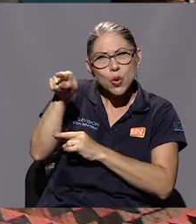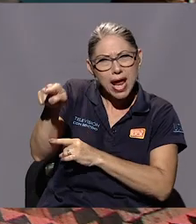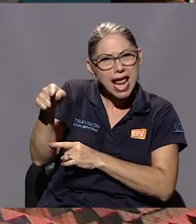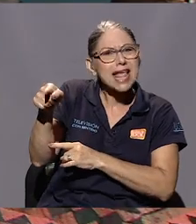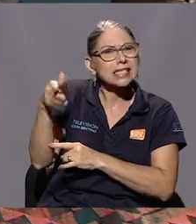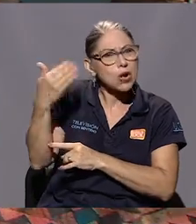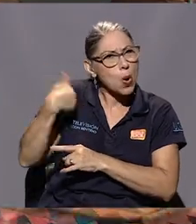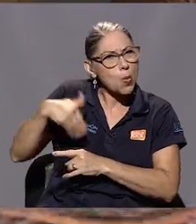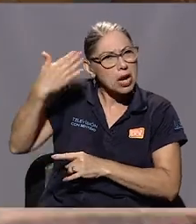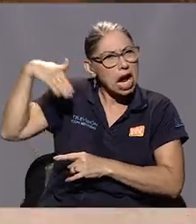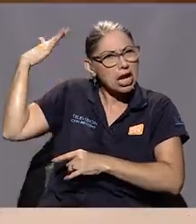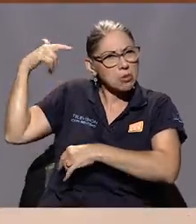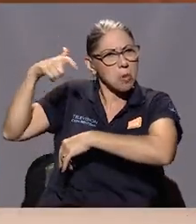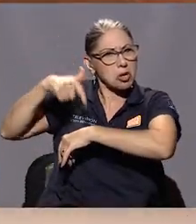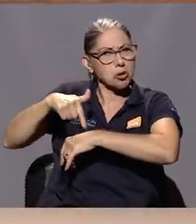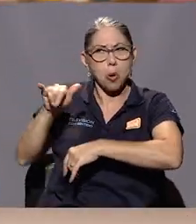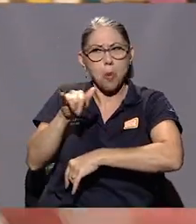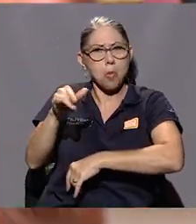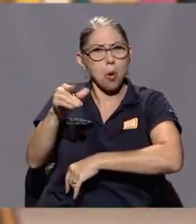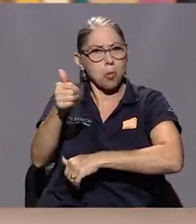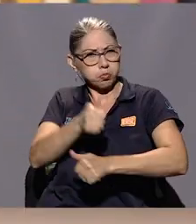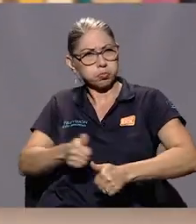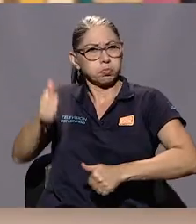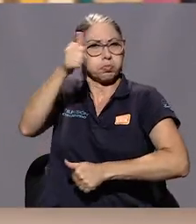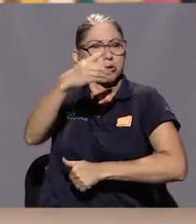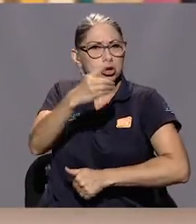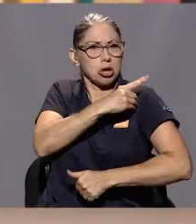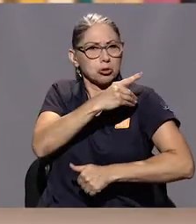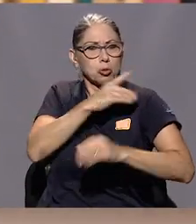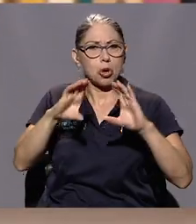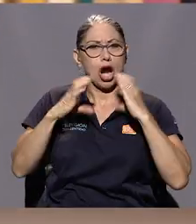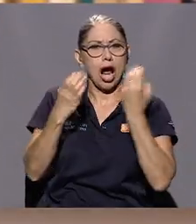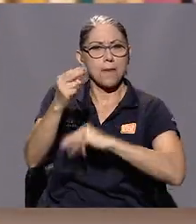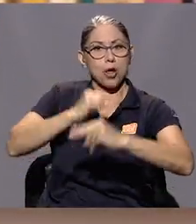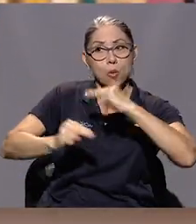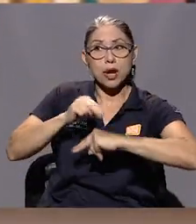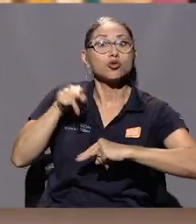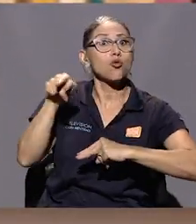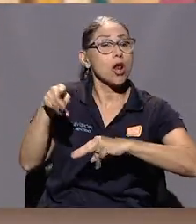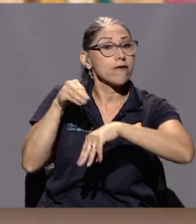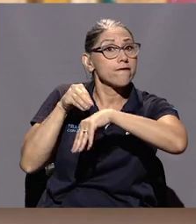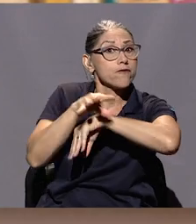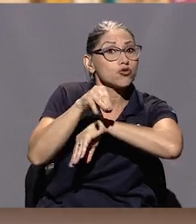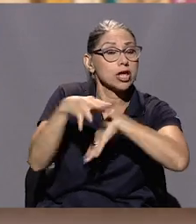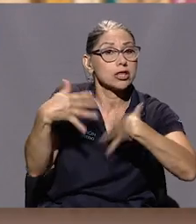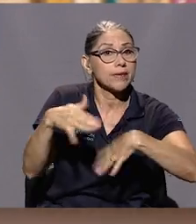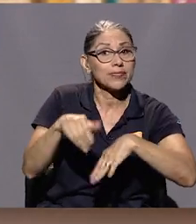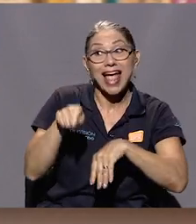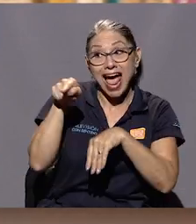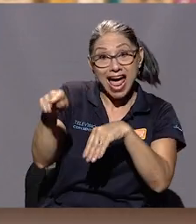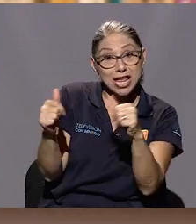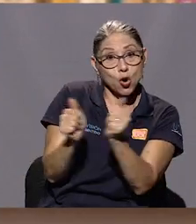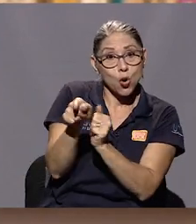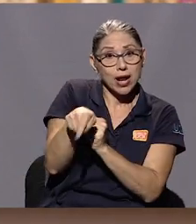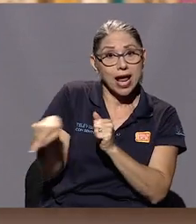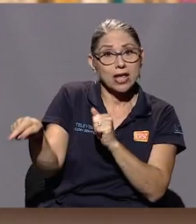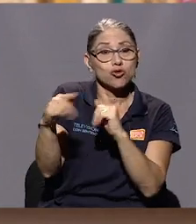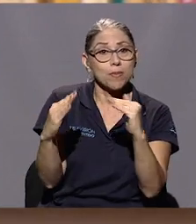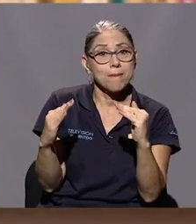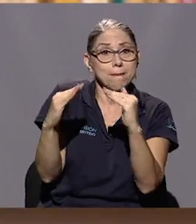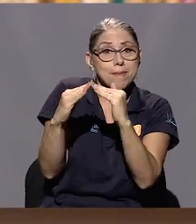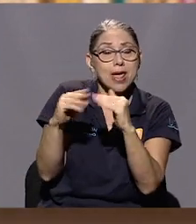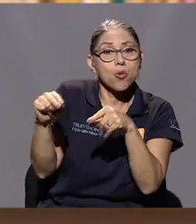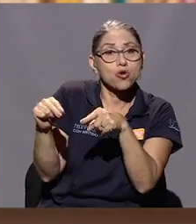como director de la Cámara de Comercio, cosas así, era un señor influyente. Y él tenía un nieto que vivía ahí